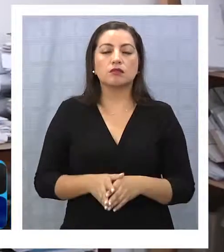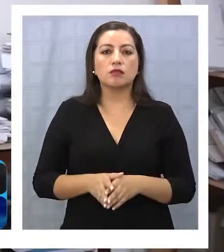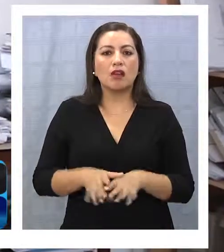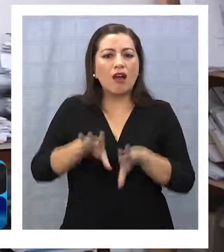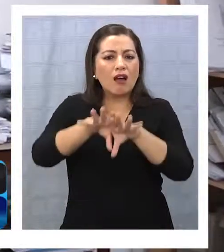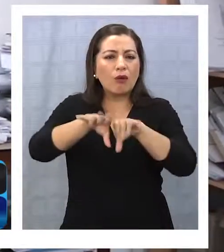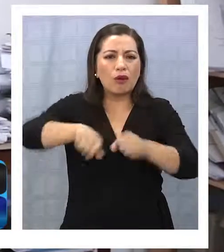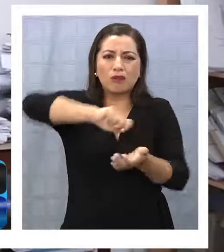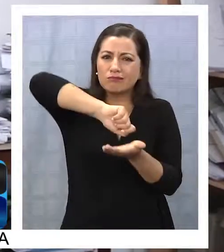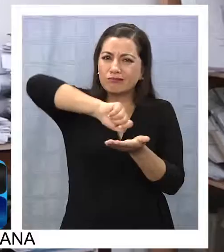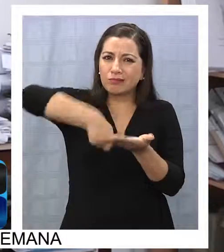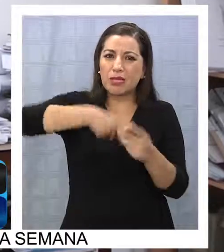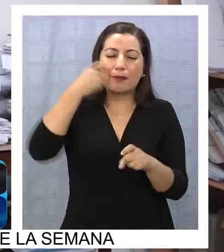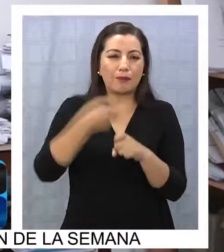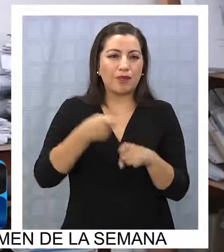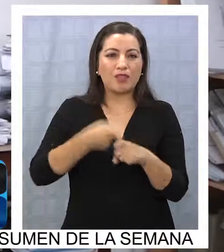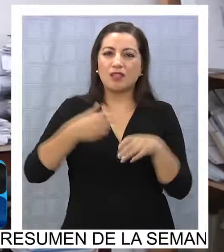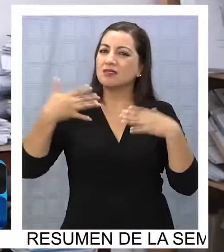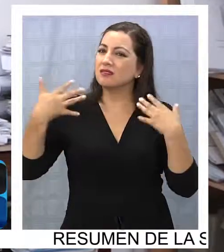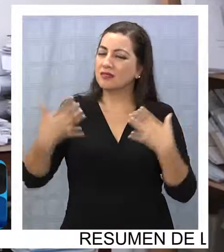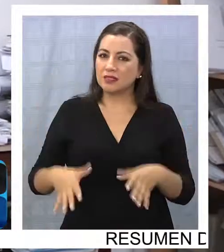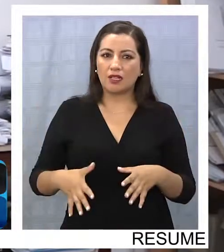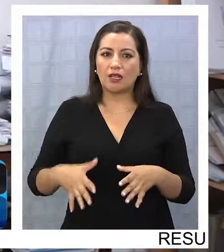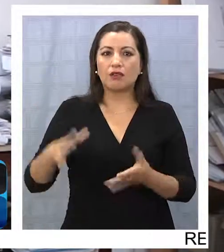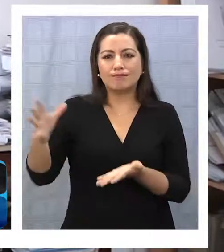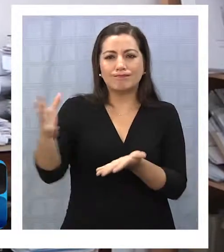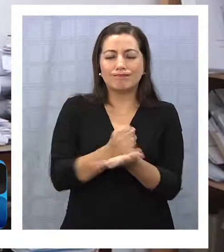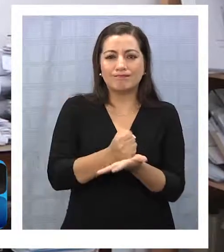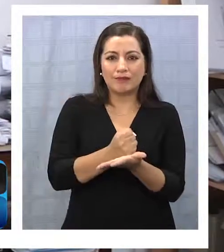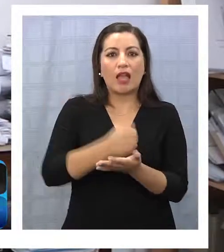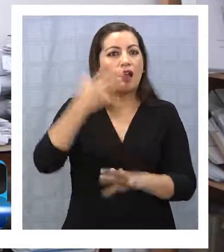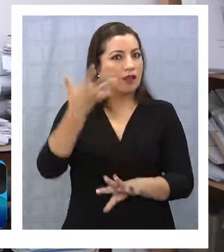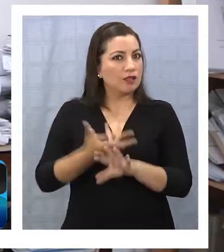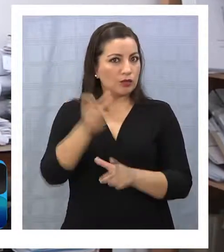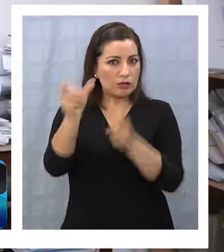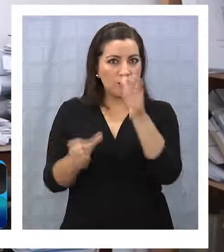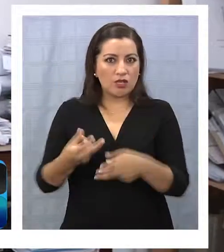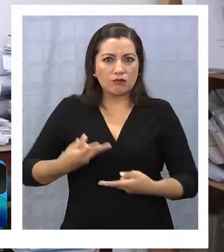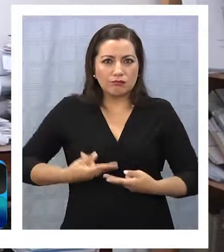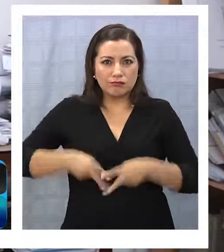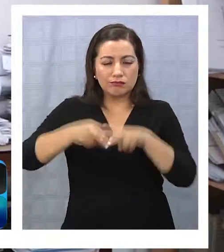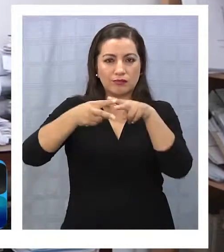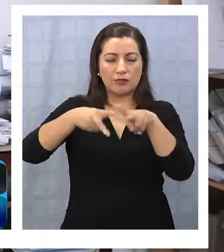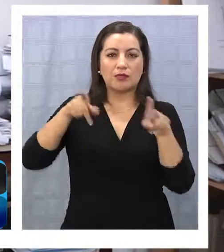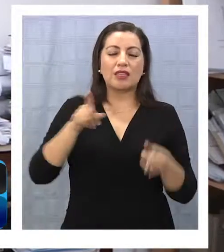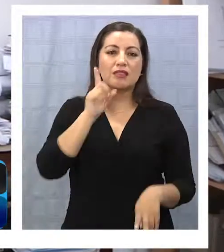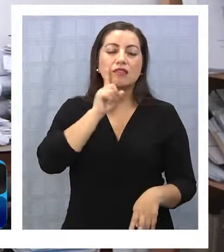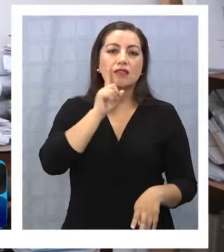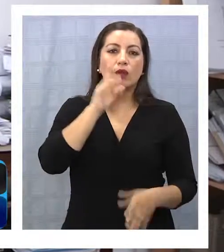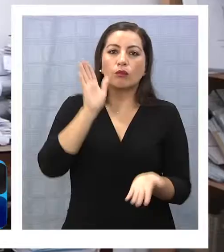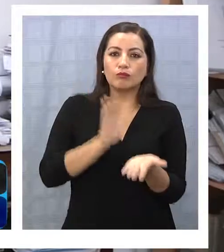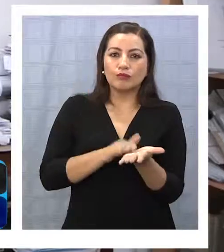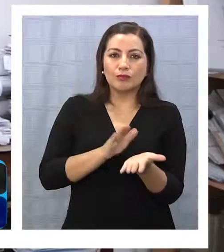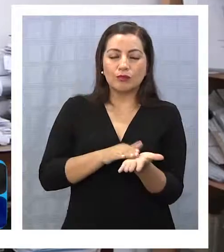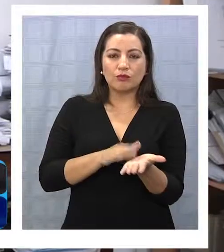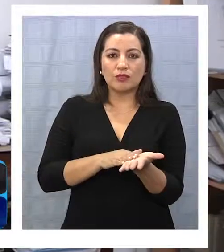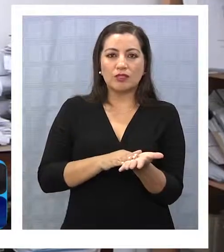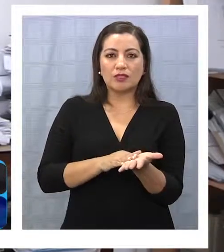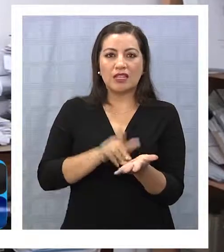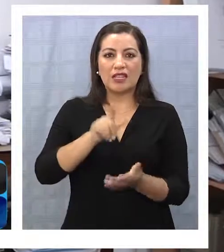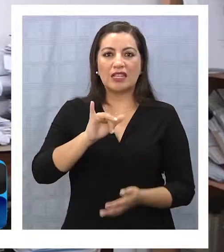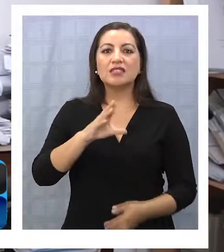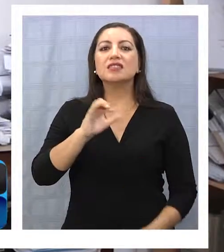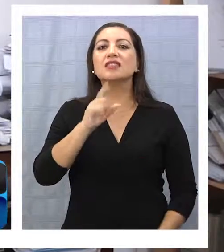salieron, ya están aprobados y están licitados y adjudicados. Tenemos a contratista que tiene una propuesta, una licitación